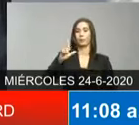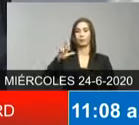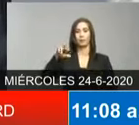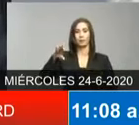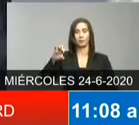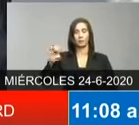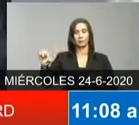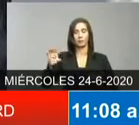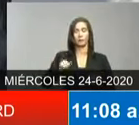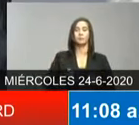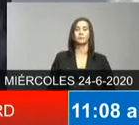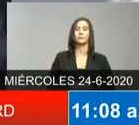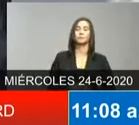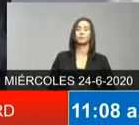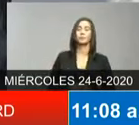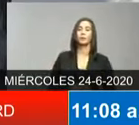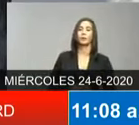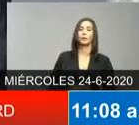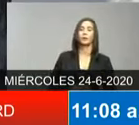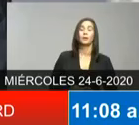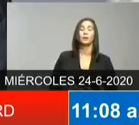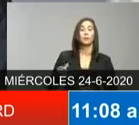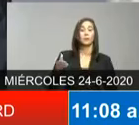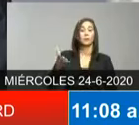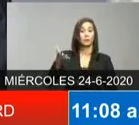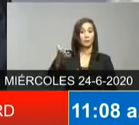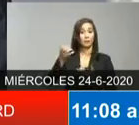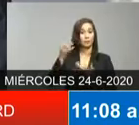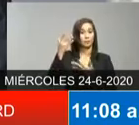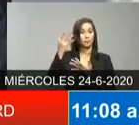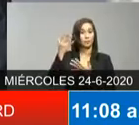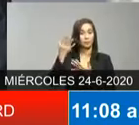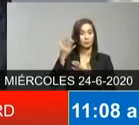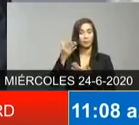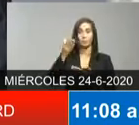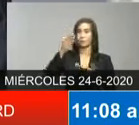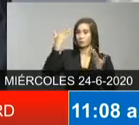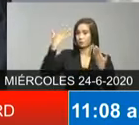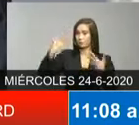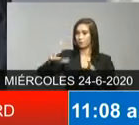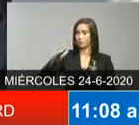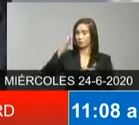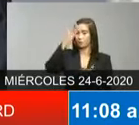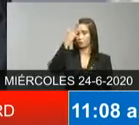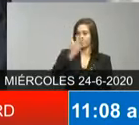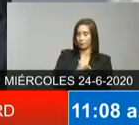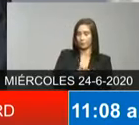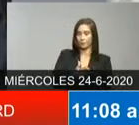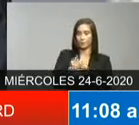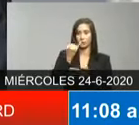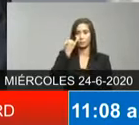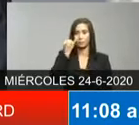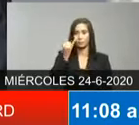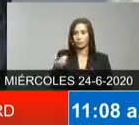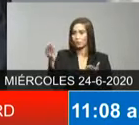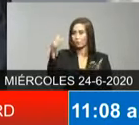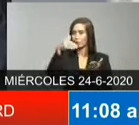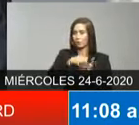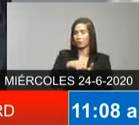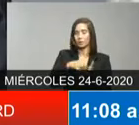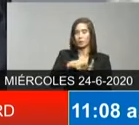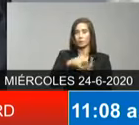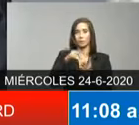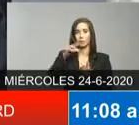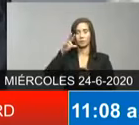recién pasado y esperamos no tener que continuar observando este increíble